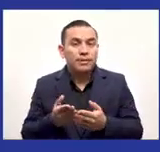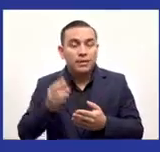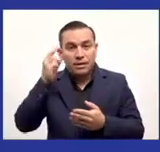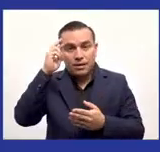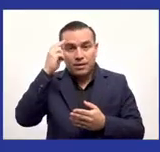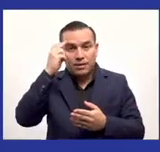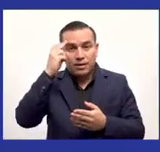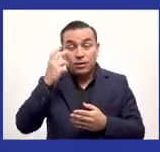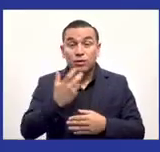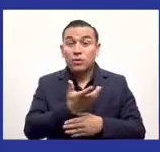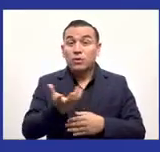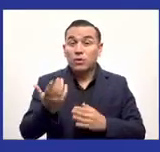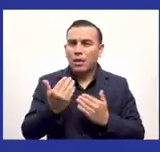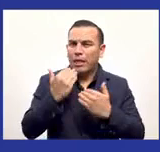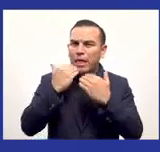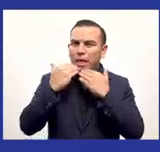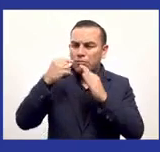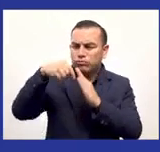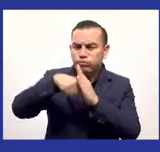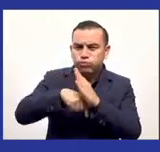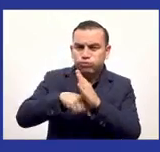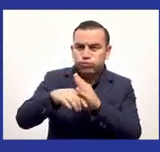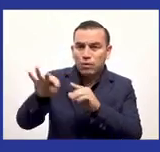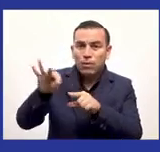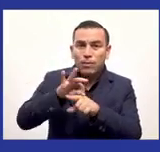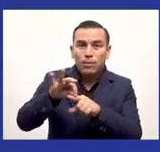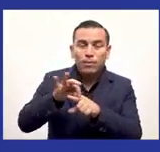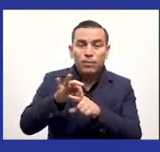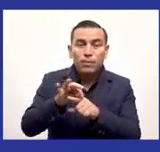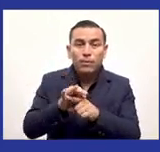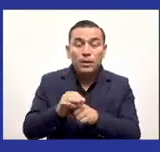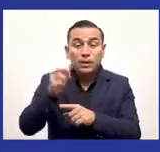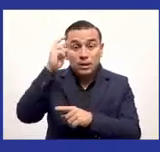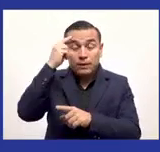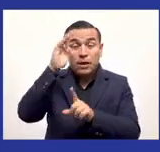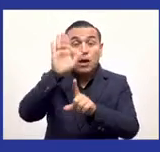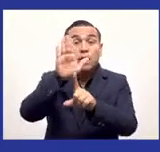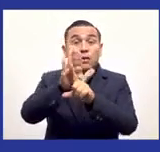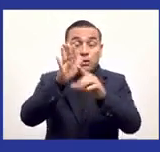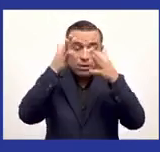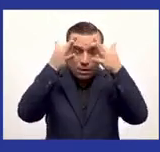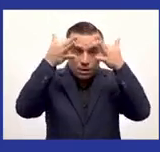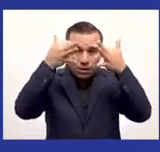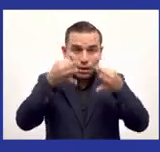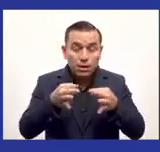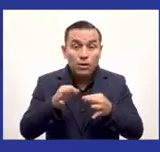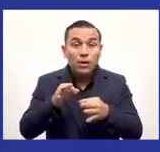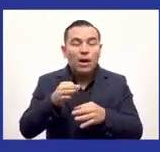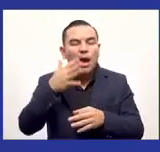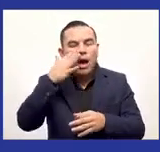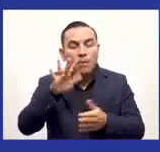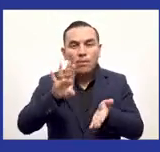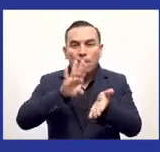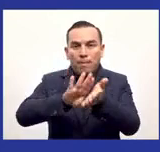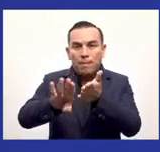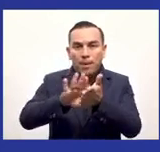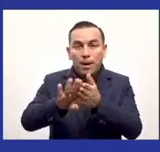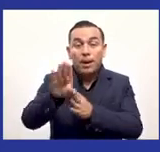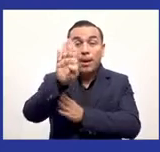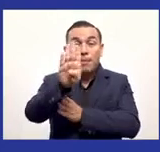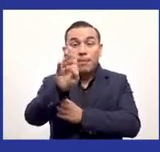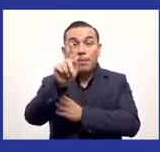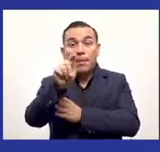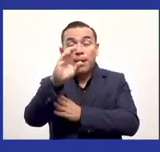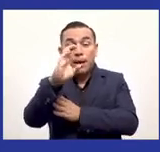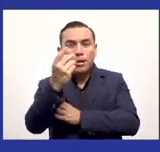Y esto es parte de lo que vamos a explicar después cómo funciona, pero esto es lo que hablábamos de que es opcional. Si alguien recibe un pago en Bitcoin, puede